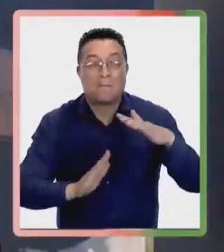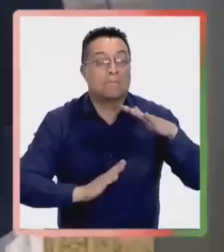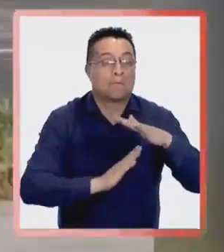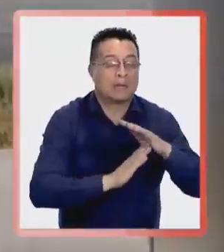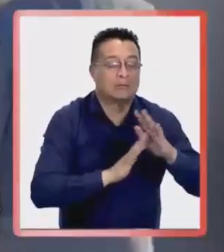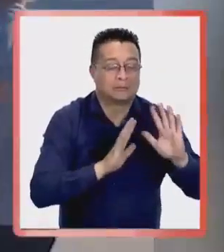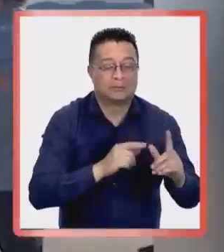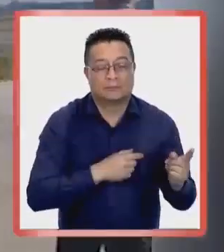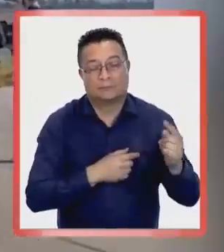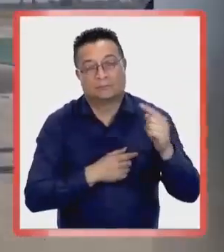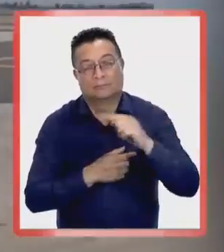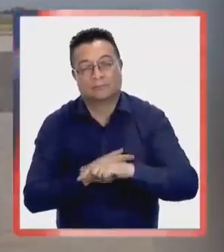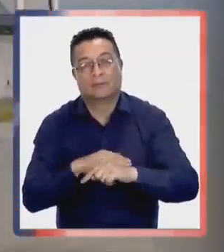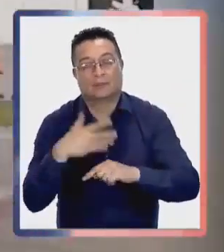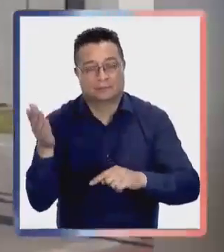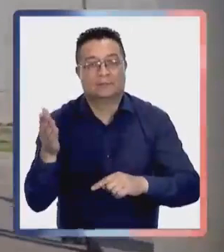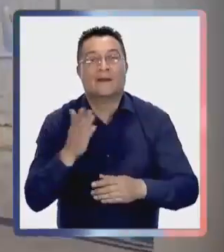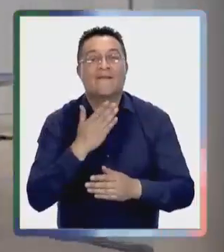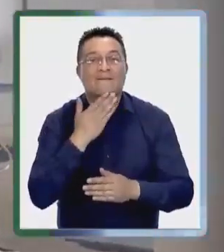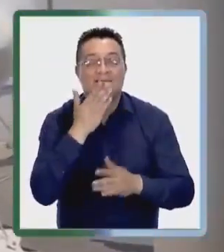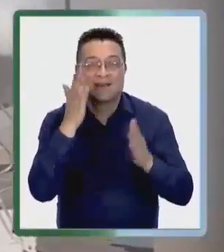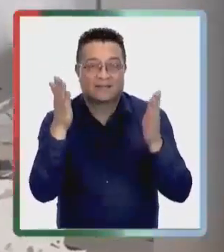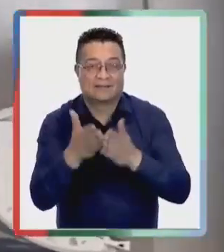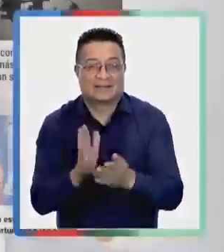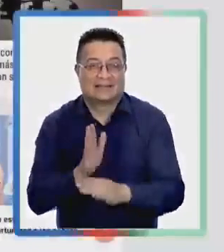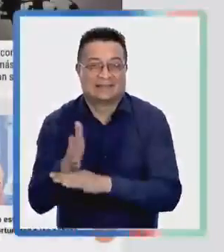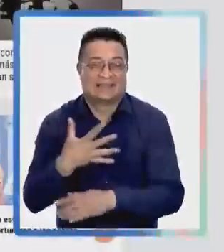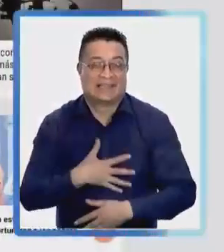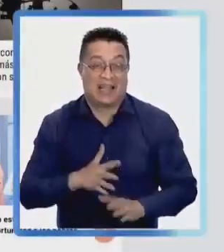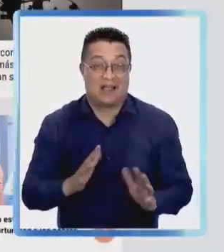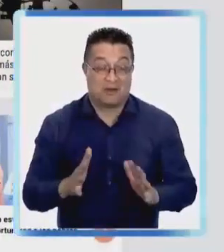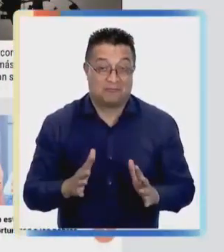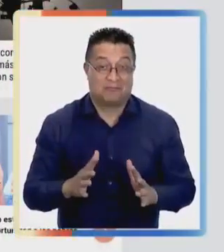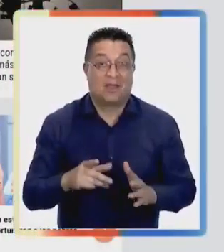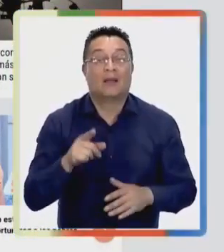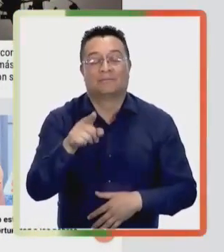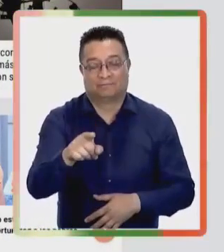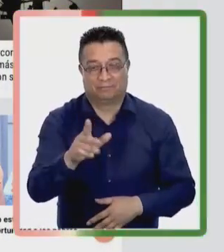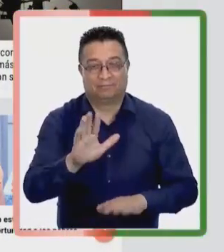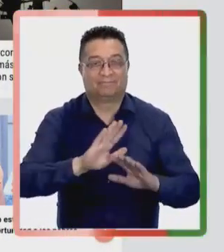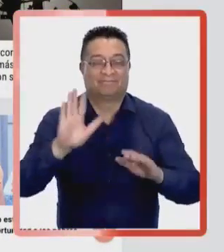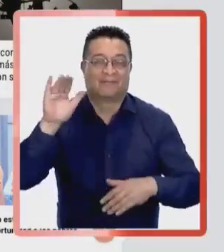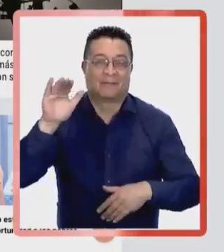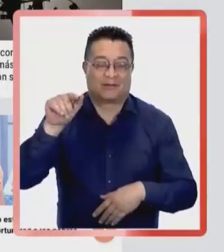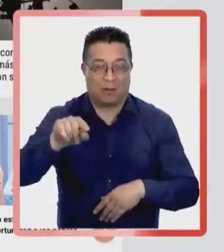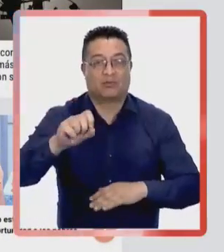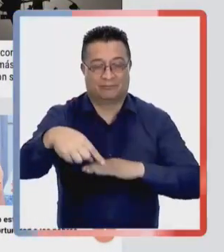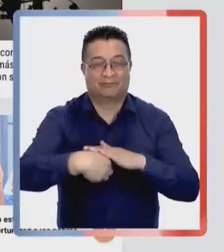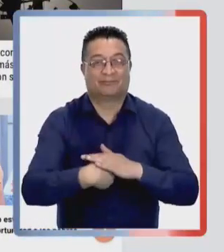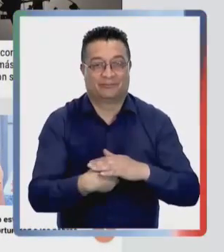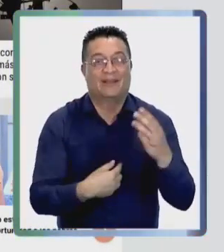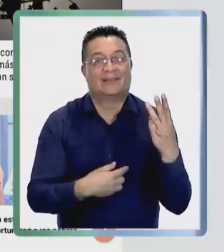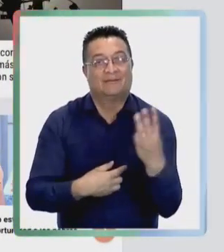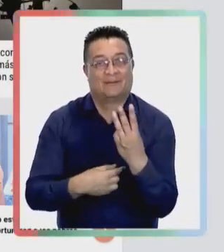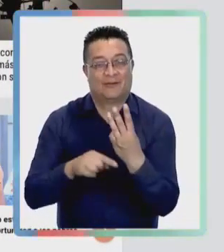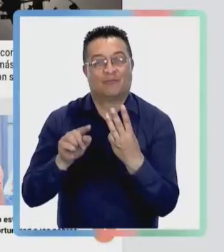pausa para llegar finalmente a la Antártica. Bien, nos despedimos. Recuerden que pueden visitar nuestra página web www